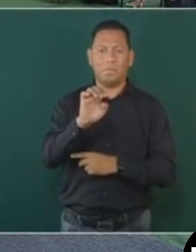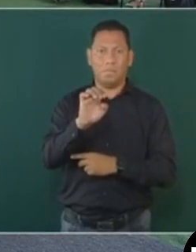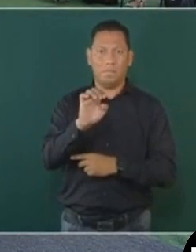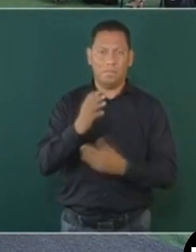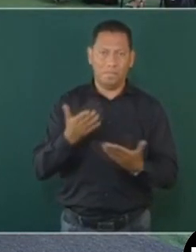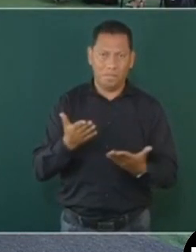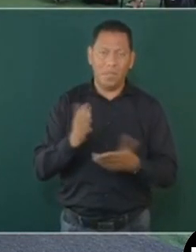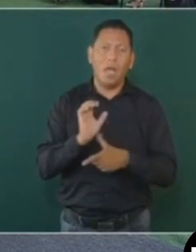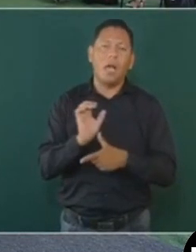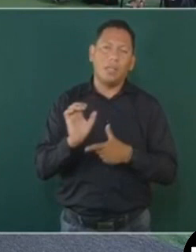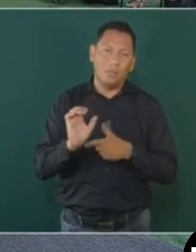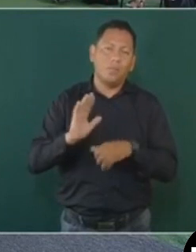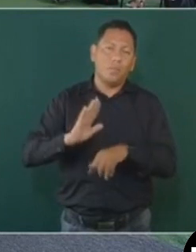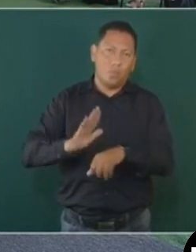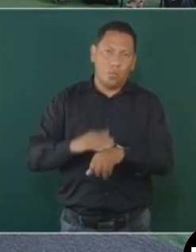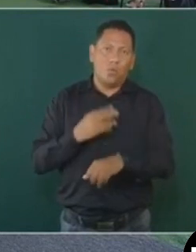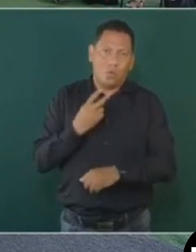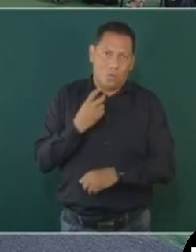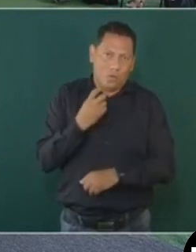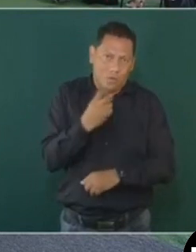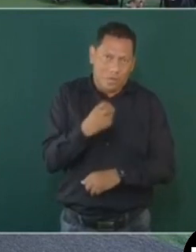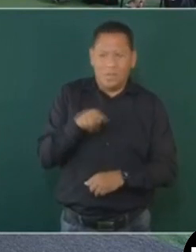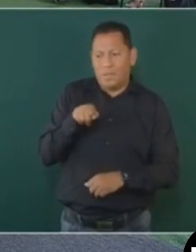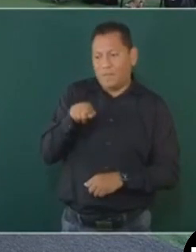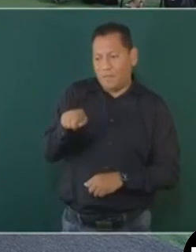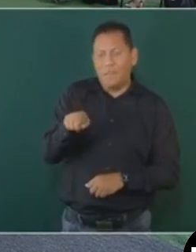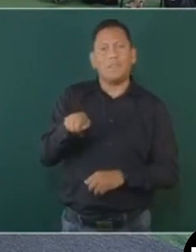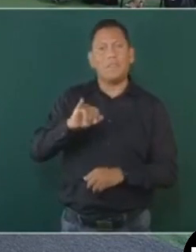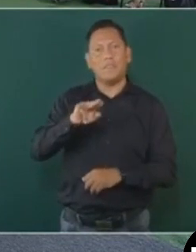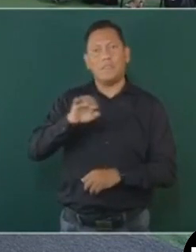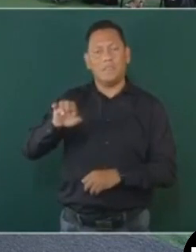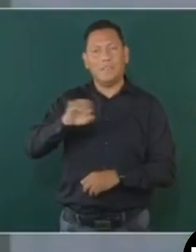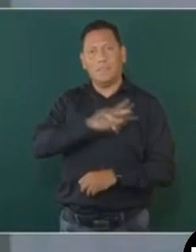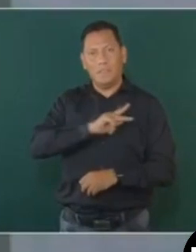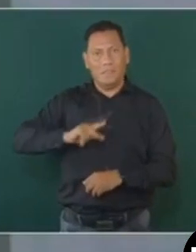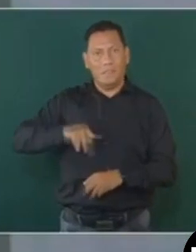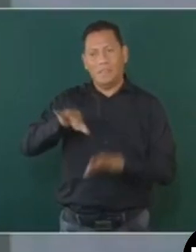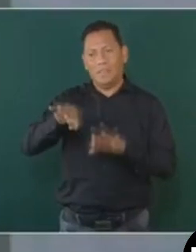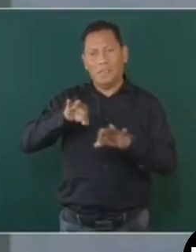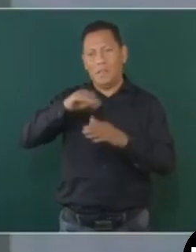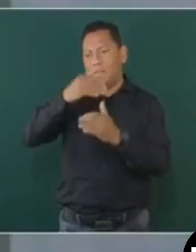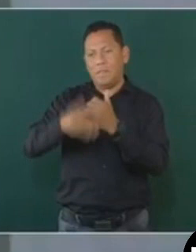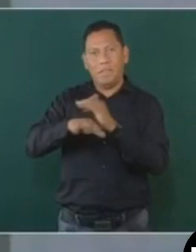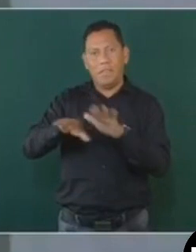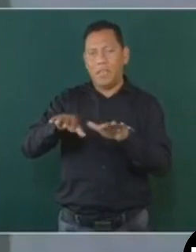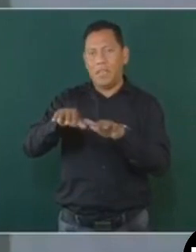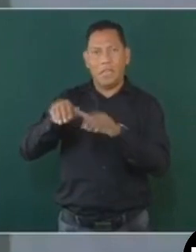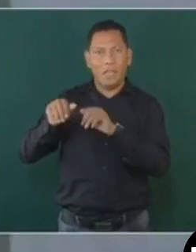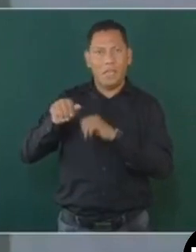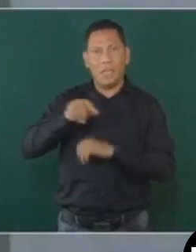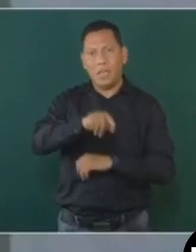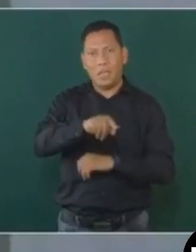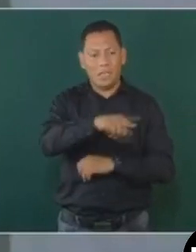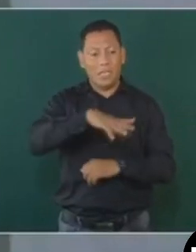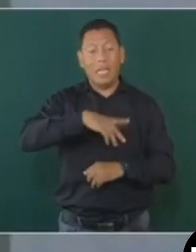Entonces, por eso los liquidan de esa manera, con muchísimo